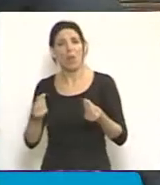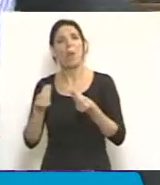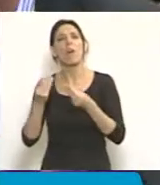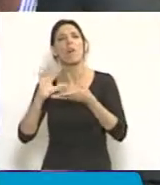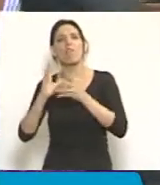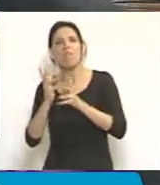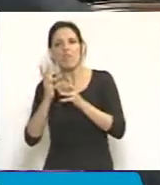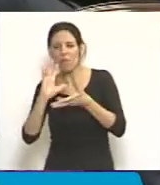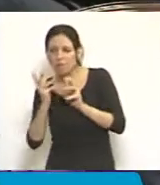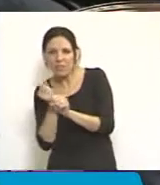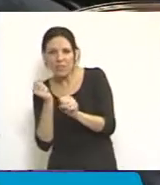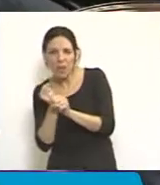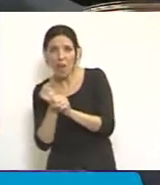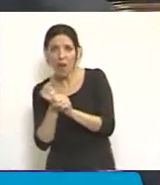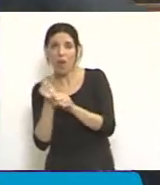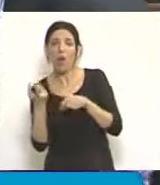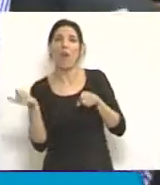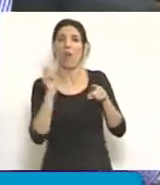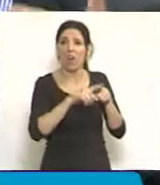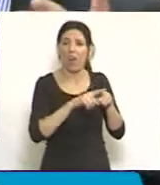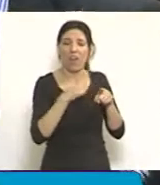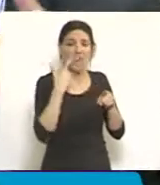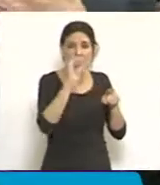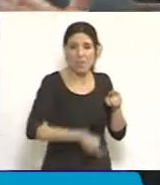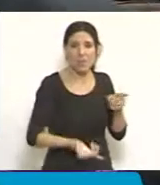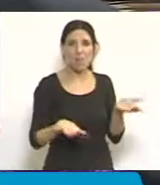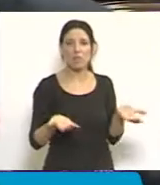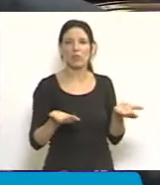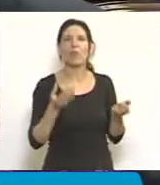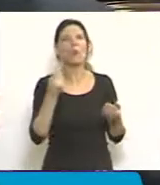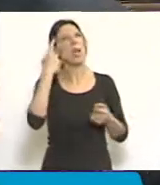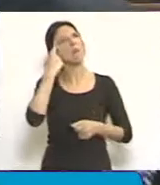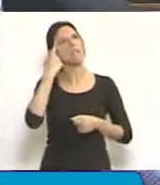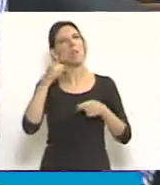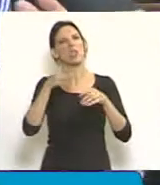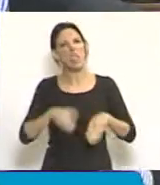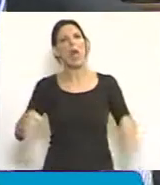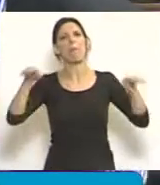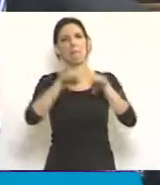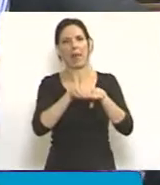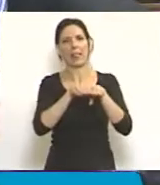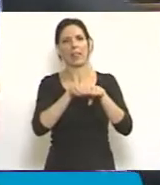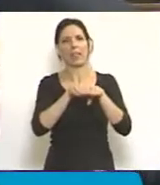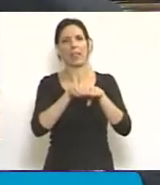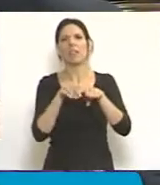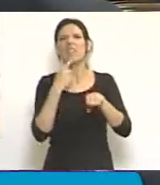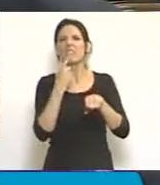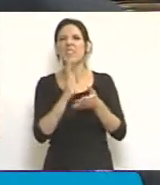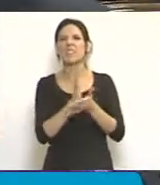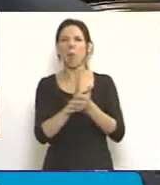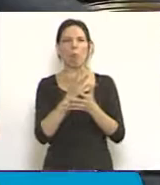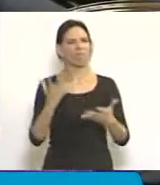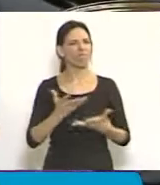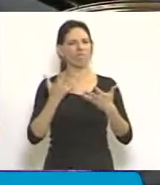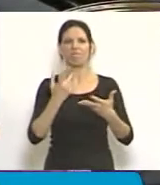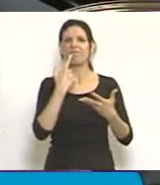en las leyes de implementación? ¿Por qué aceptamos esta suerte de empate que deja sinceramente en un signo de interrogación qué va